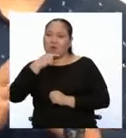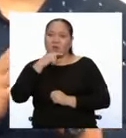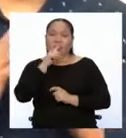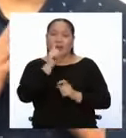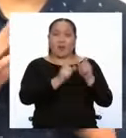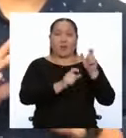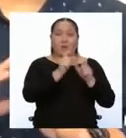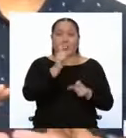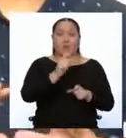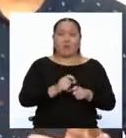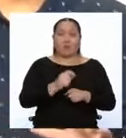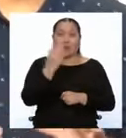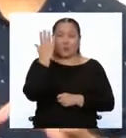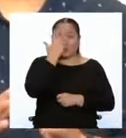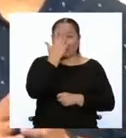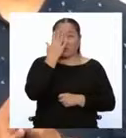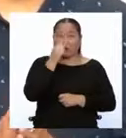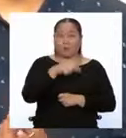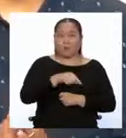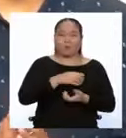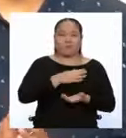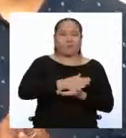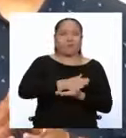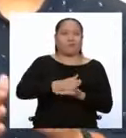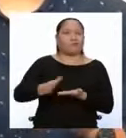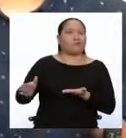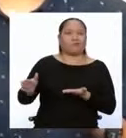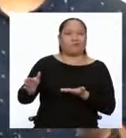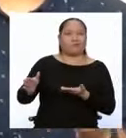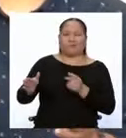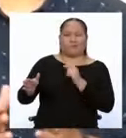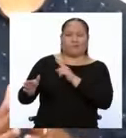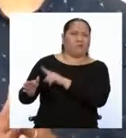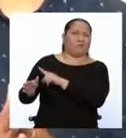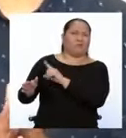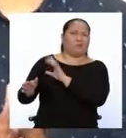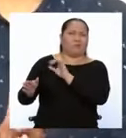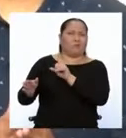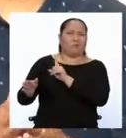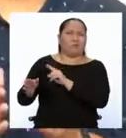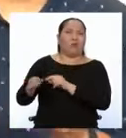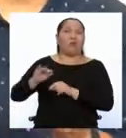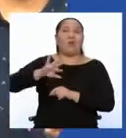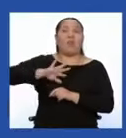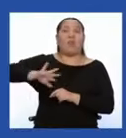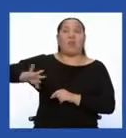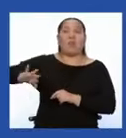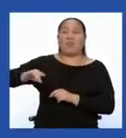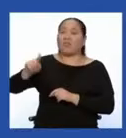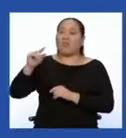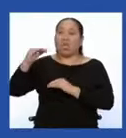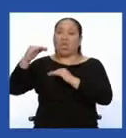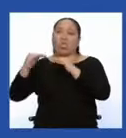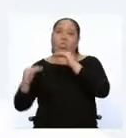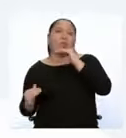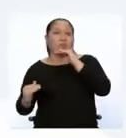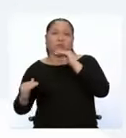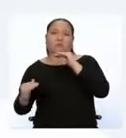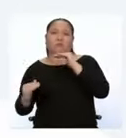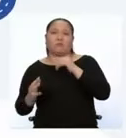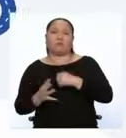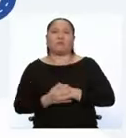continuaron excluidas de la política y se mantuvieron en situación de desigualdad.